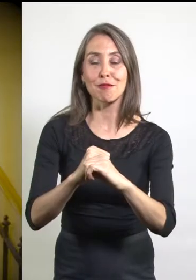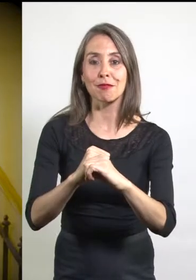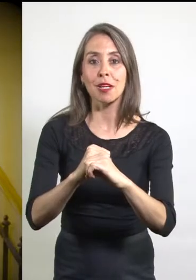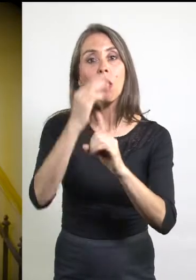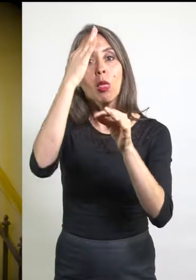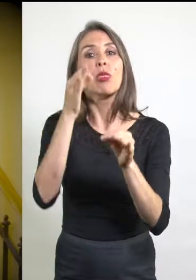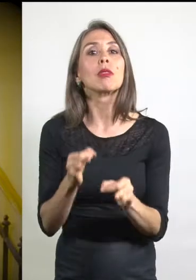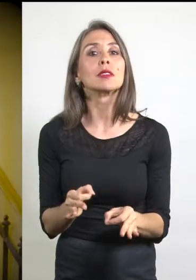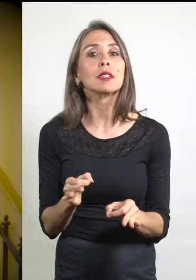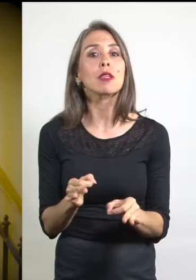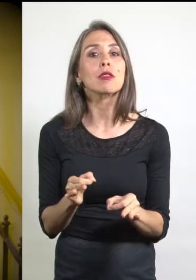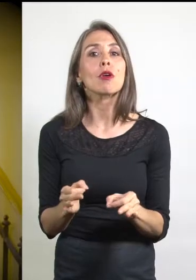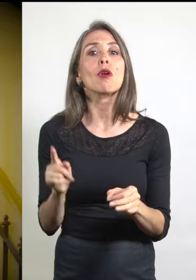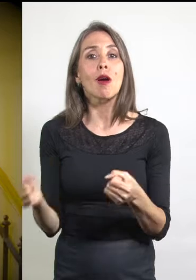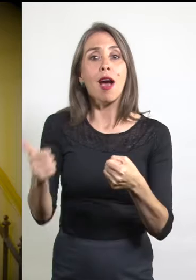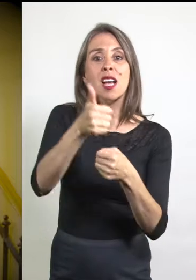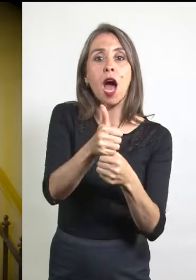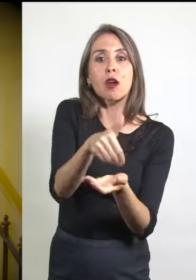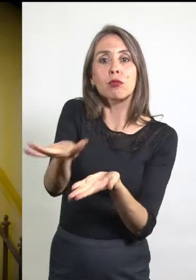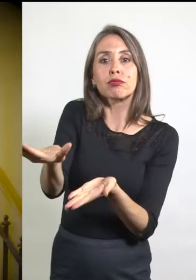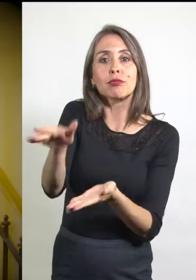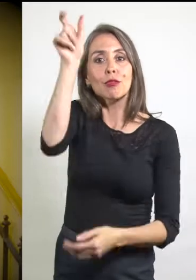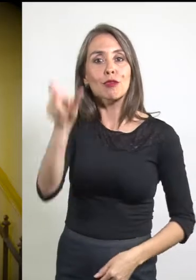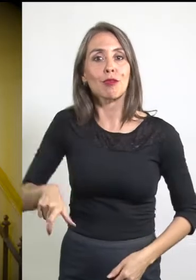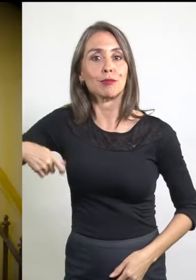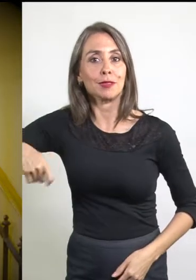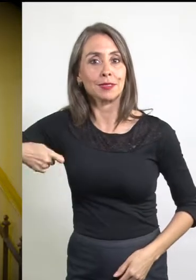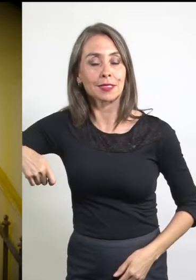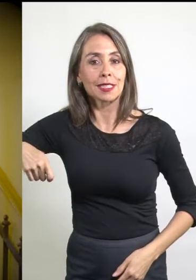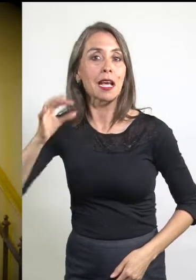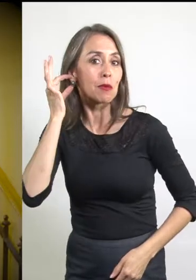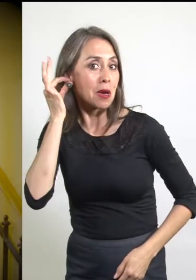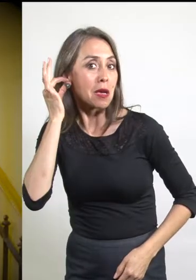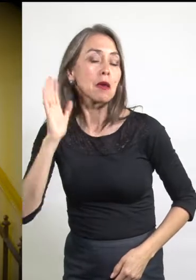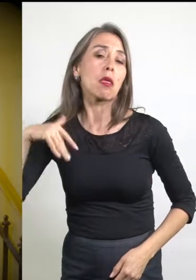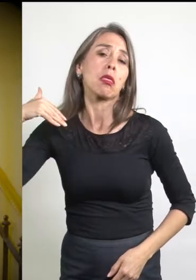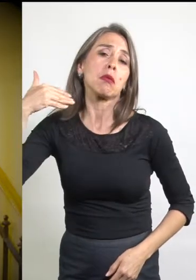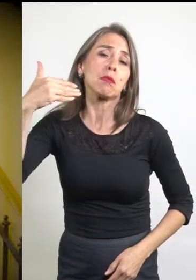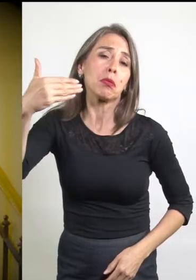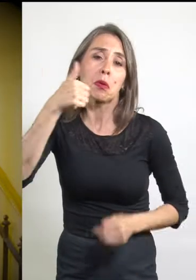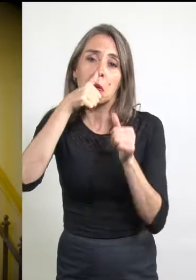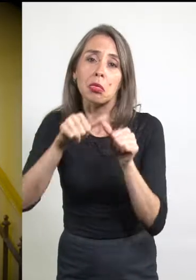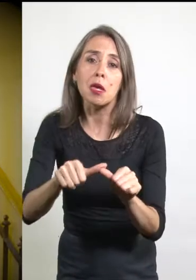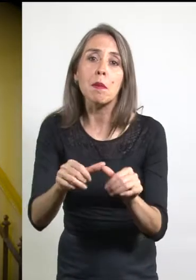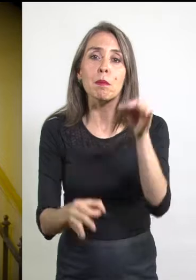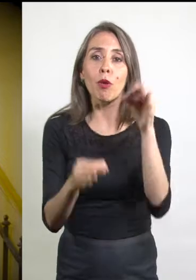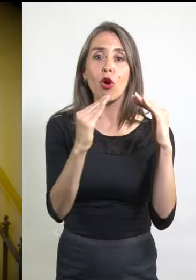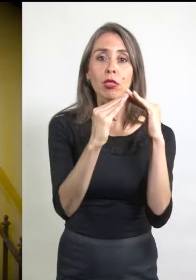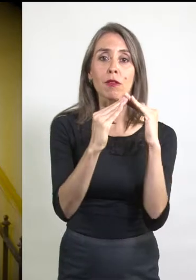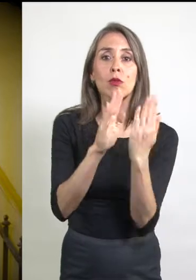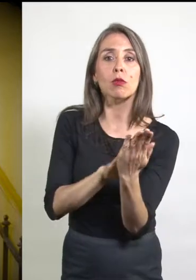decidió exonerarla de su cargo de parlamentaria. Pasó el tiempo y los tribunales de